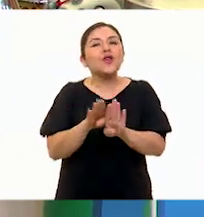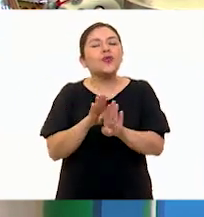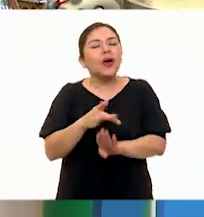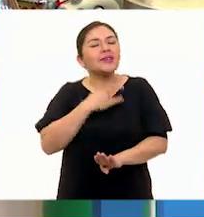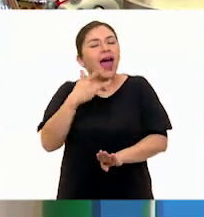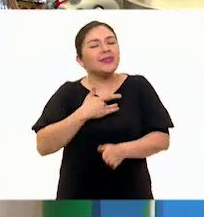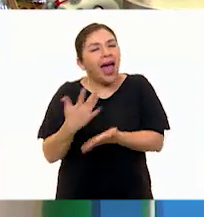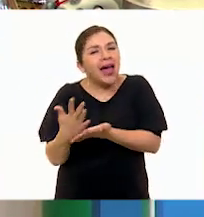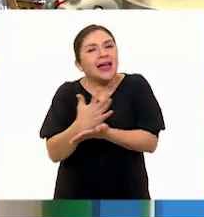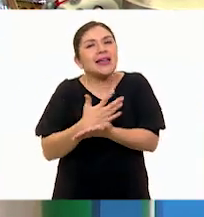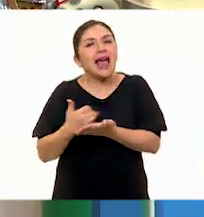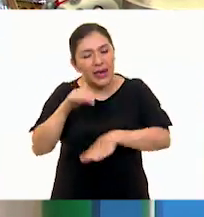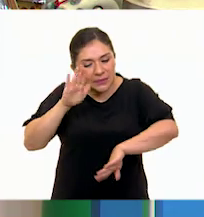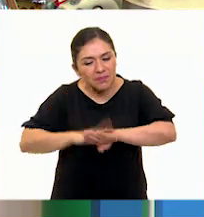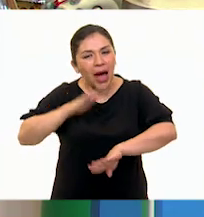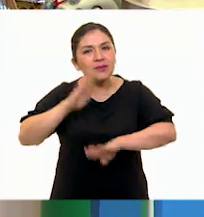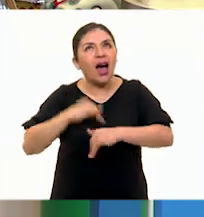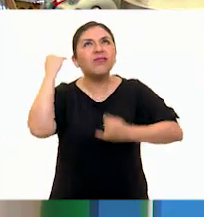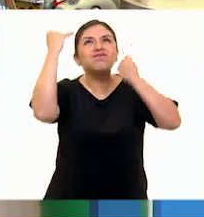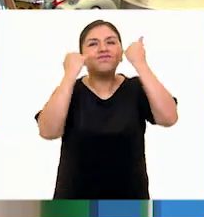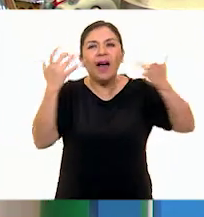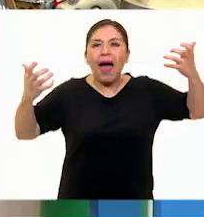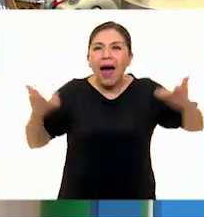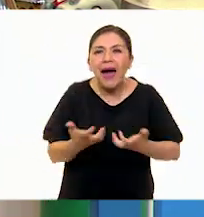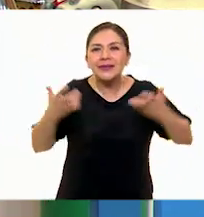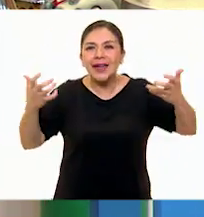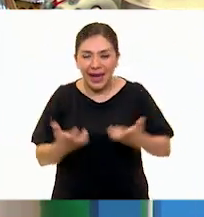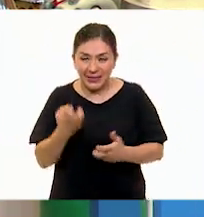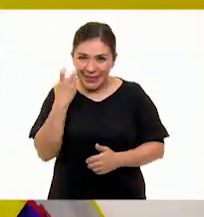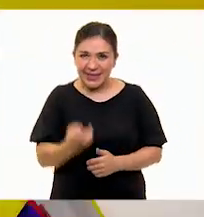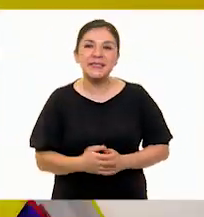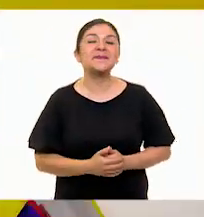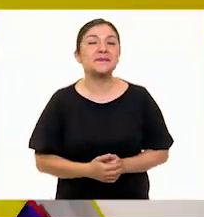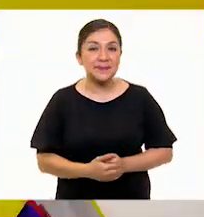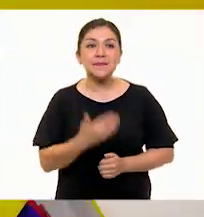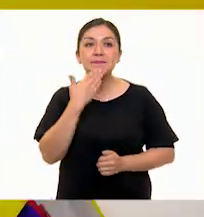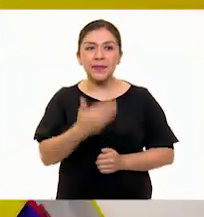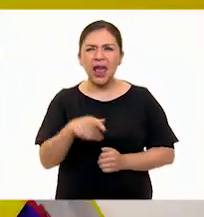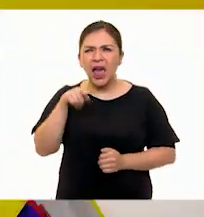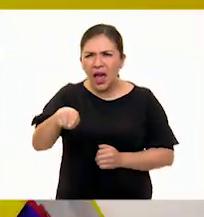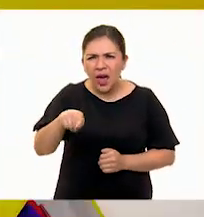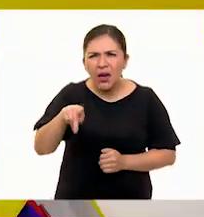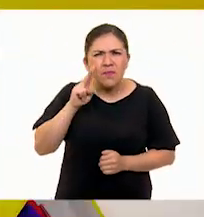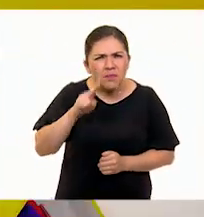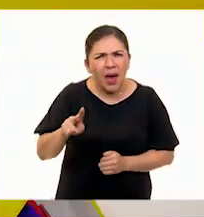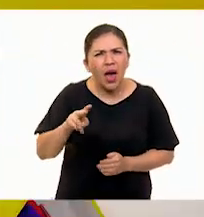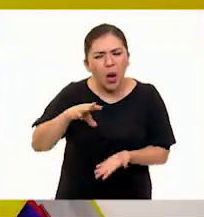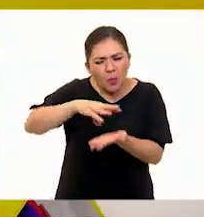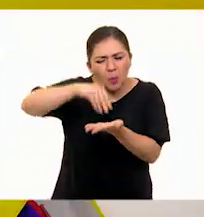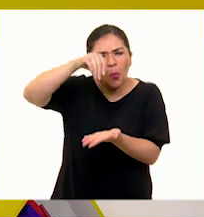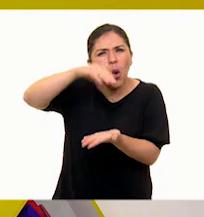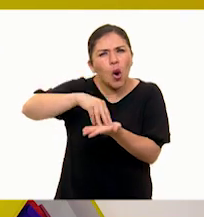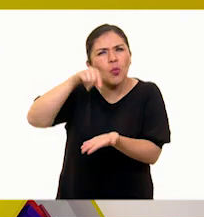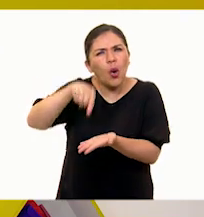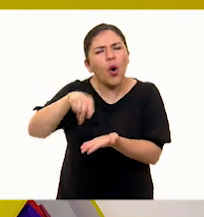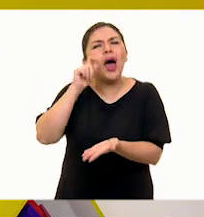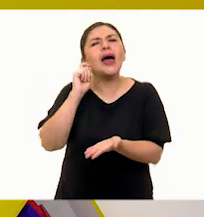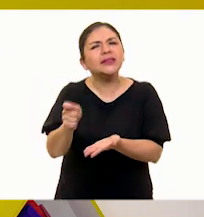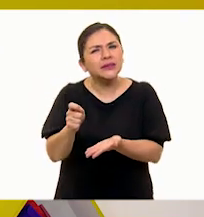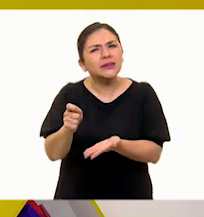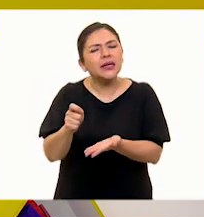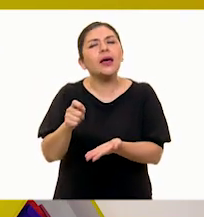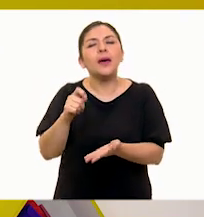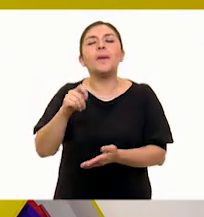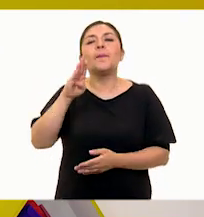motiva a crear. Muy bien. ¿Ese polvito es pegamento, Galo Escultar? Ese polvito es